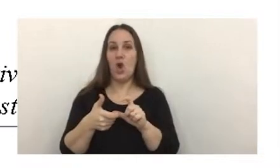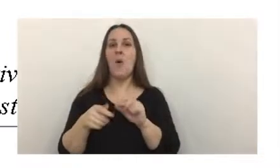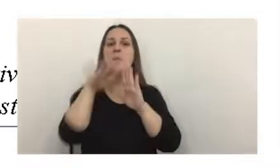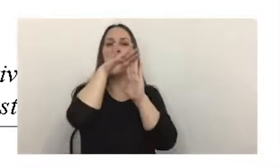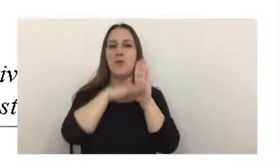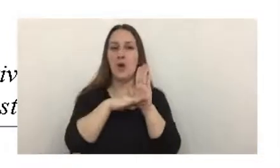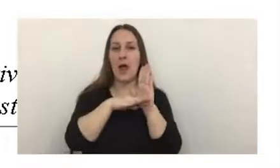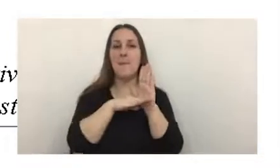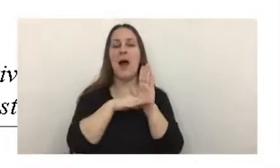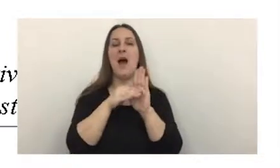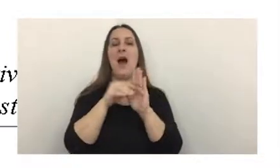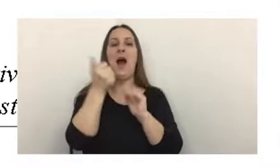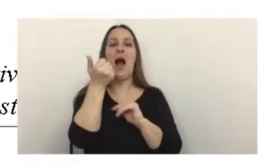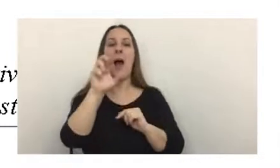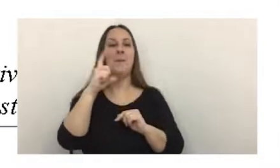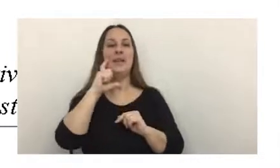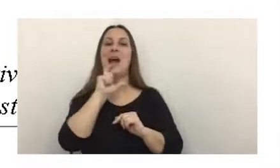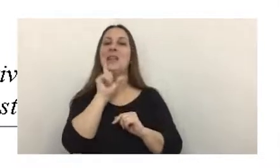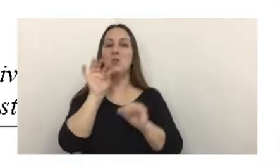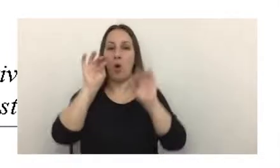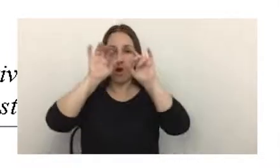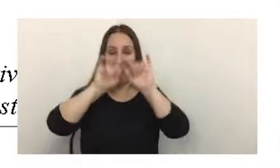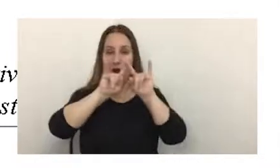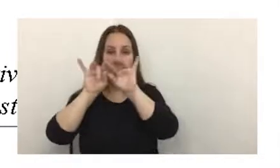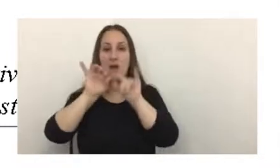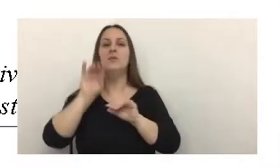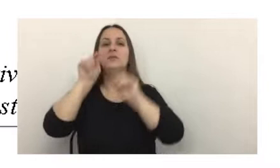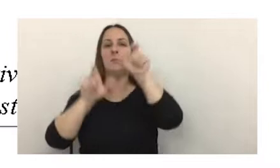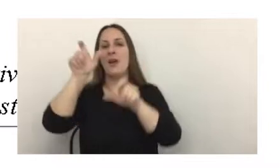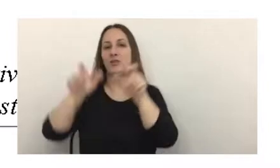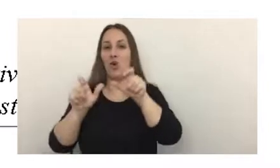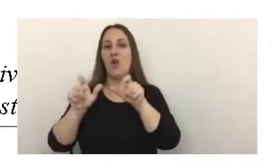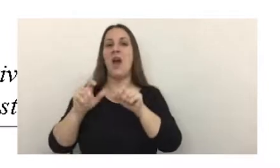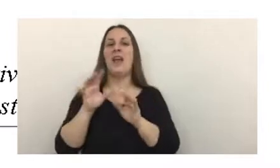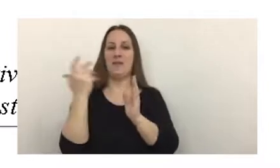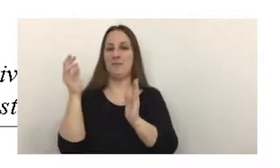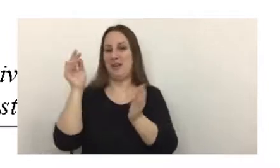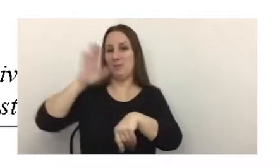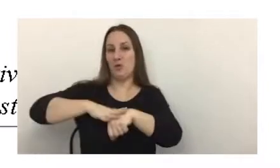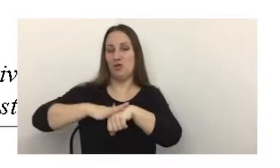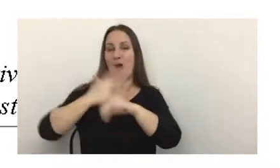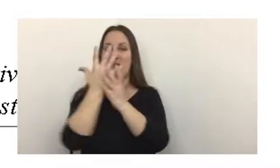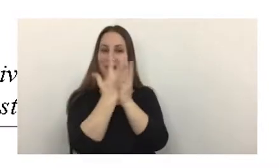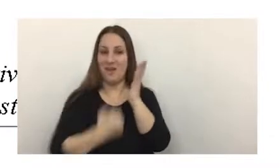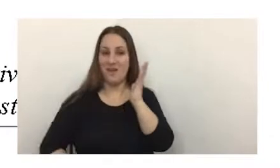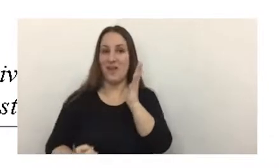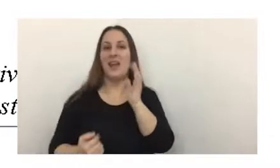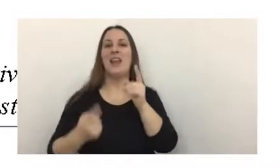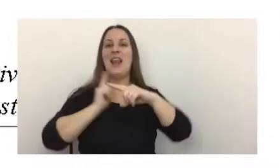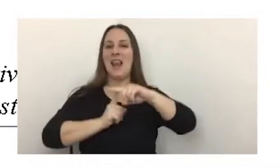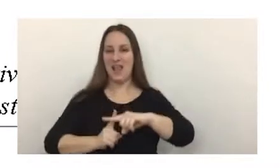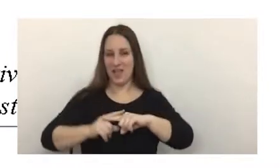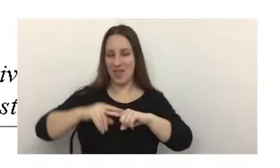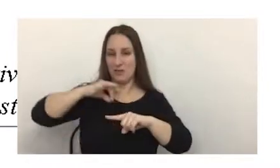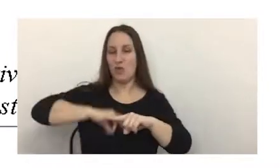programa aplicativo que tienen que completar los agentes de retención, determinación, liquidación